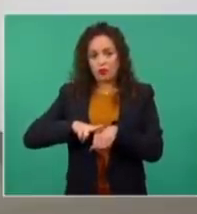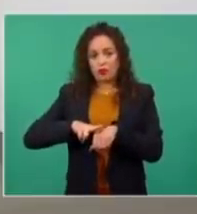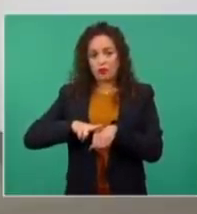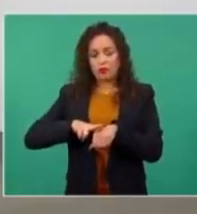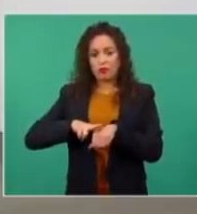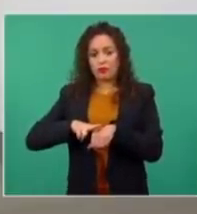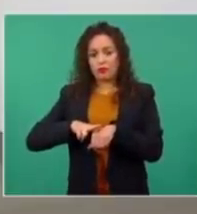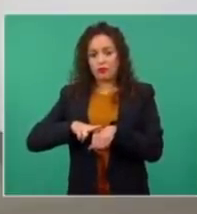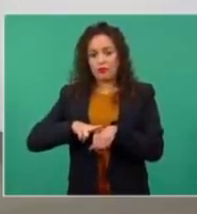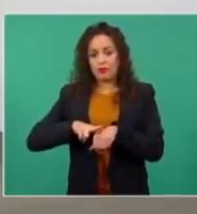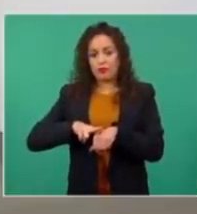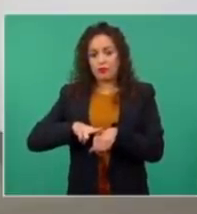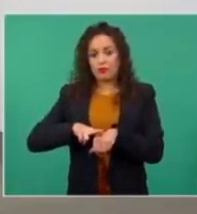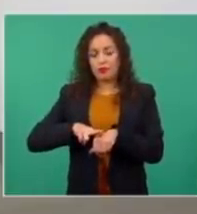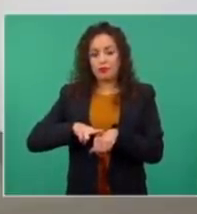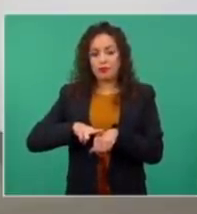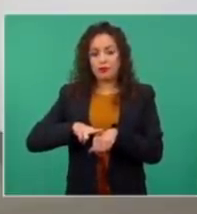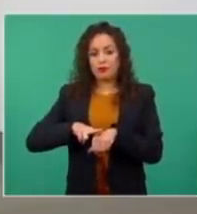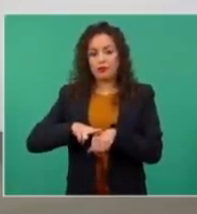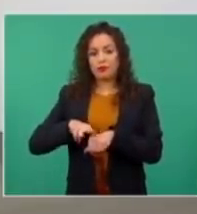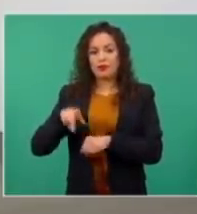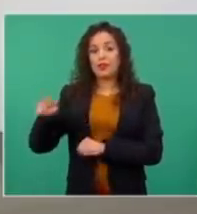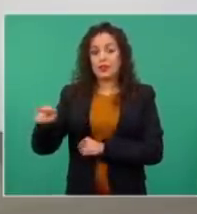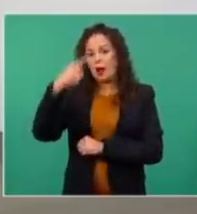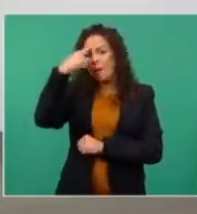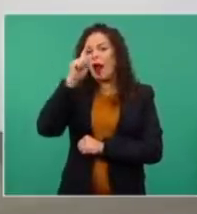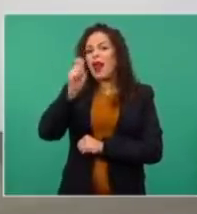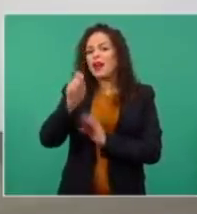del INE.